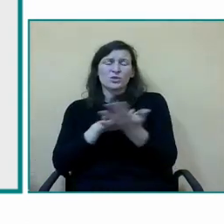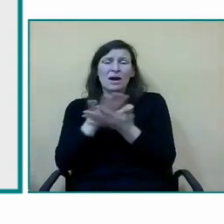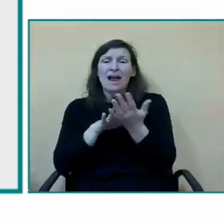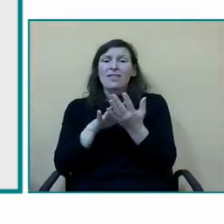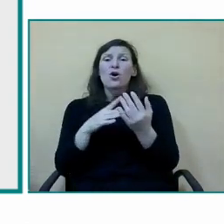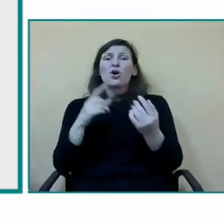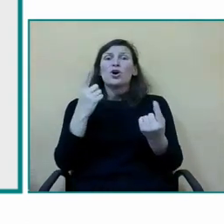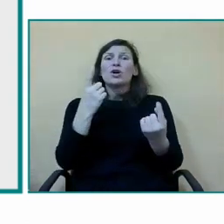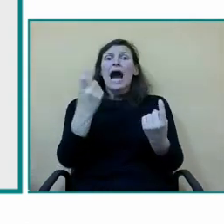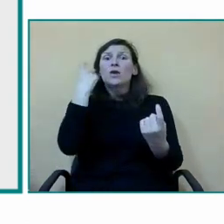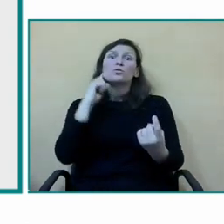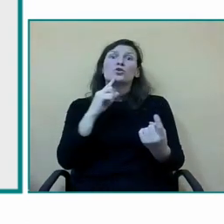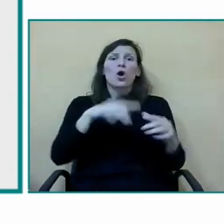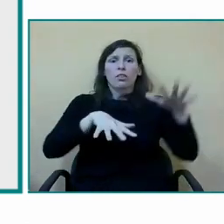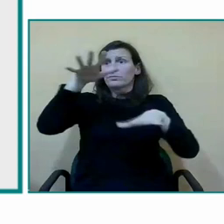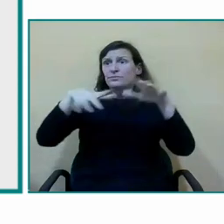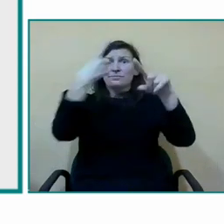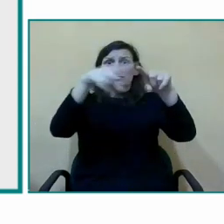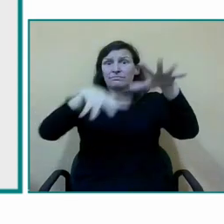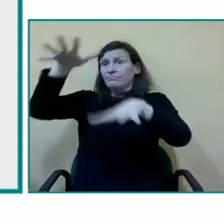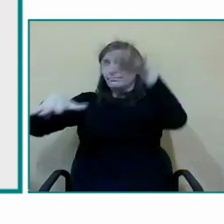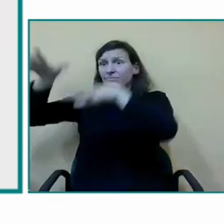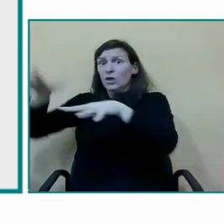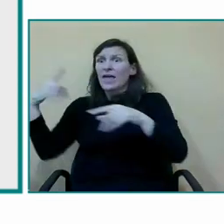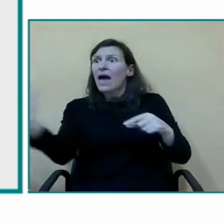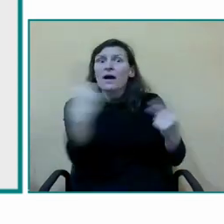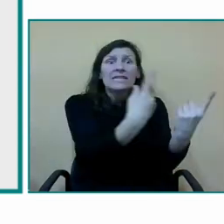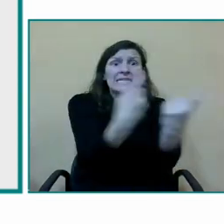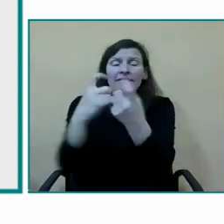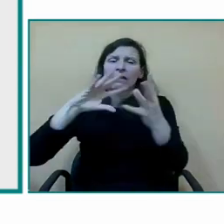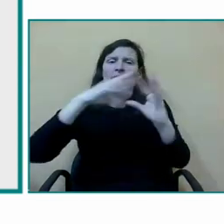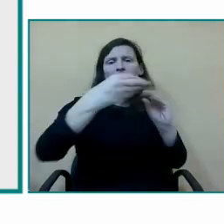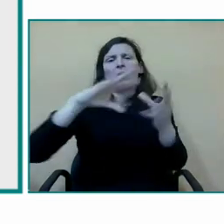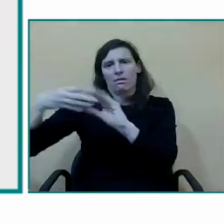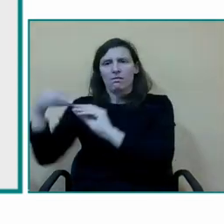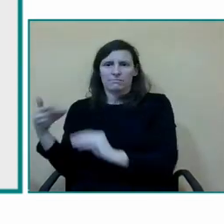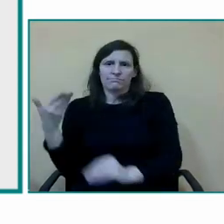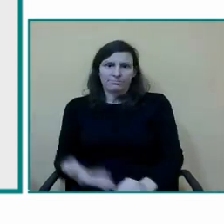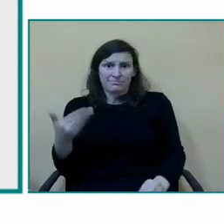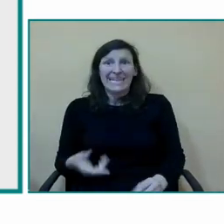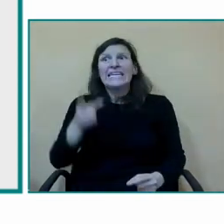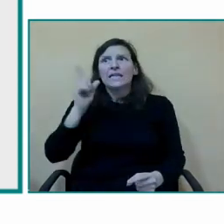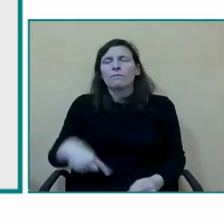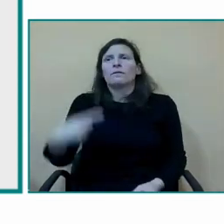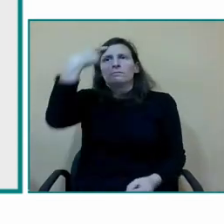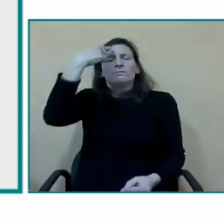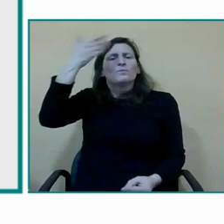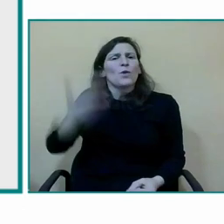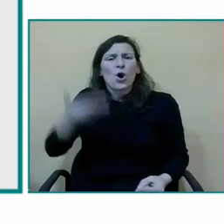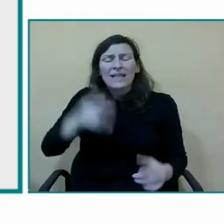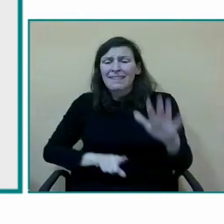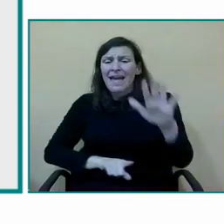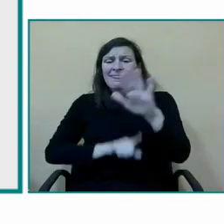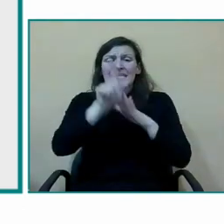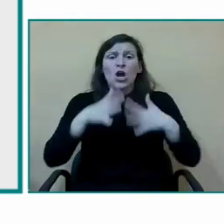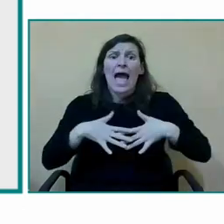al currículo y su participación en el aula sin olvidarnos de otros ámbitos el desarrollo emocional y social muy importante